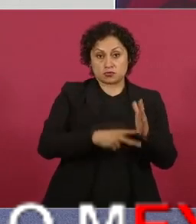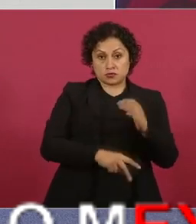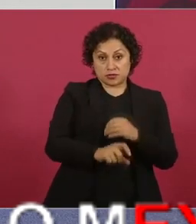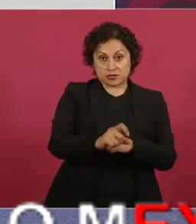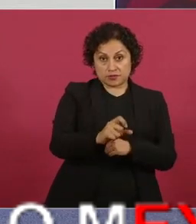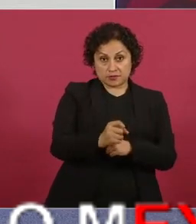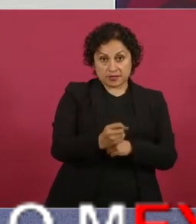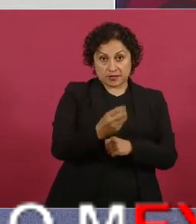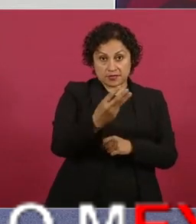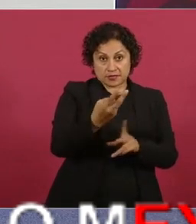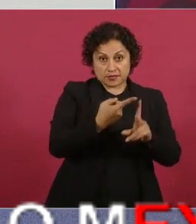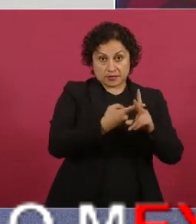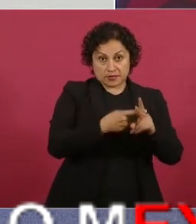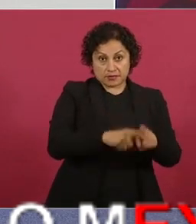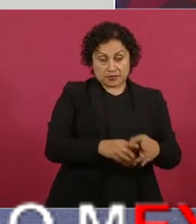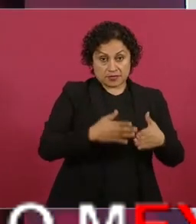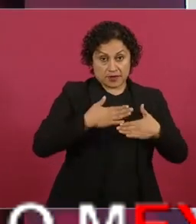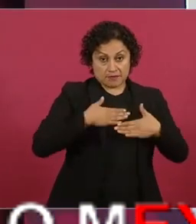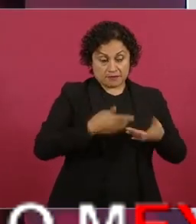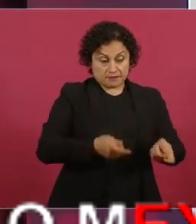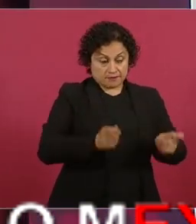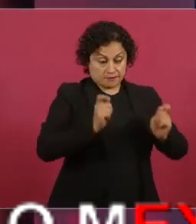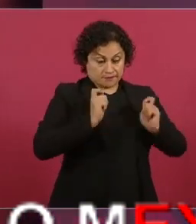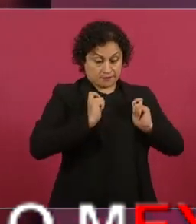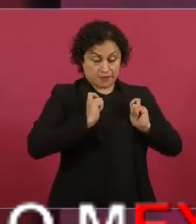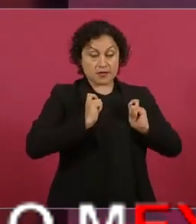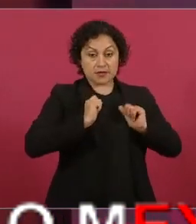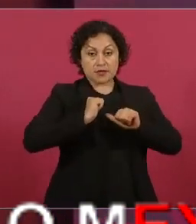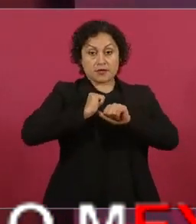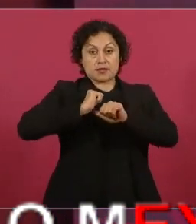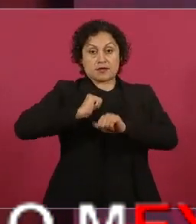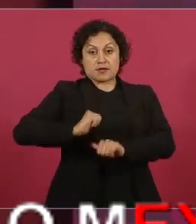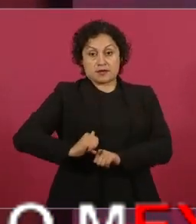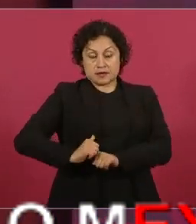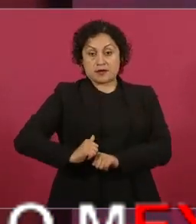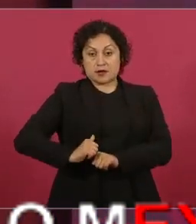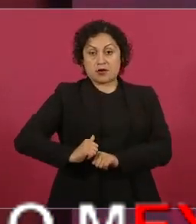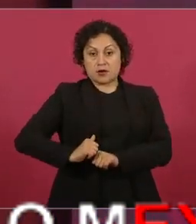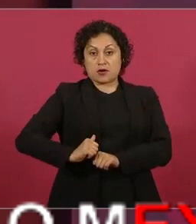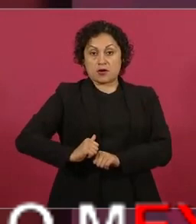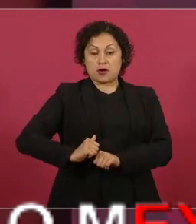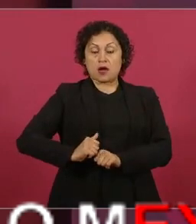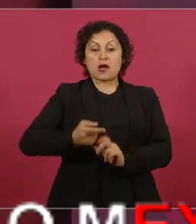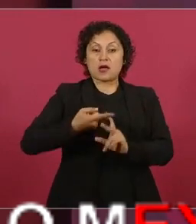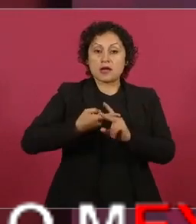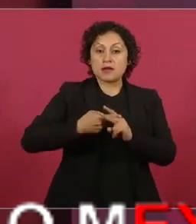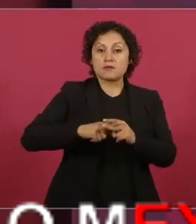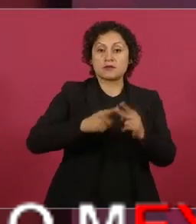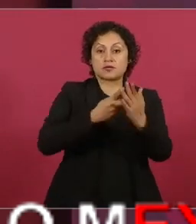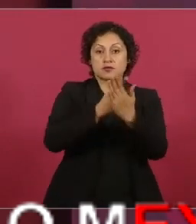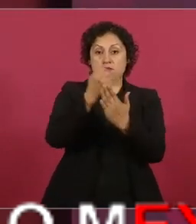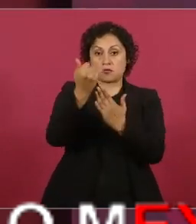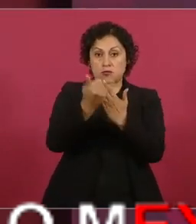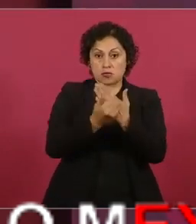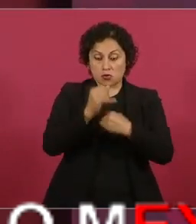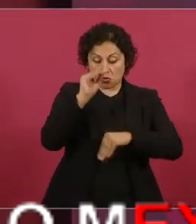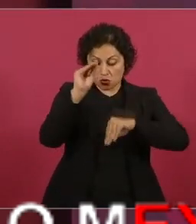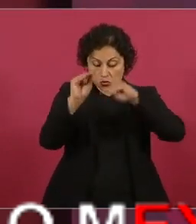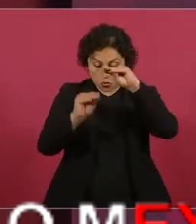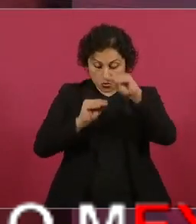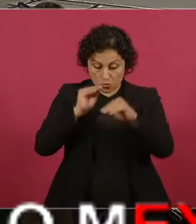administración ha venido trabajando en un proyecto de reingeniería tanto de los